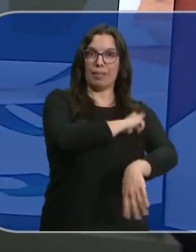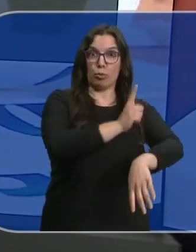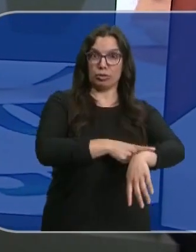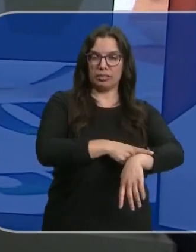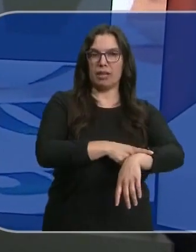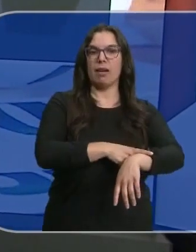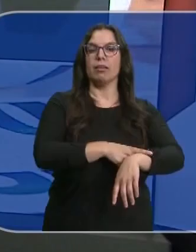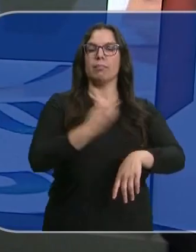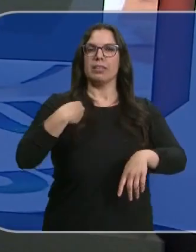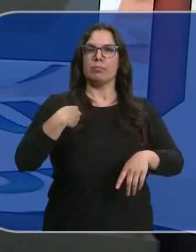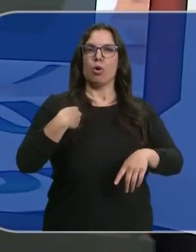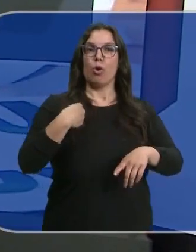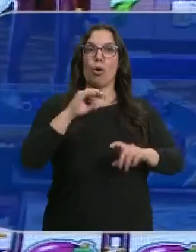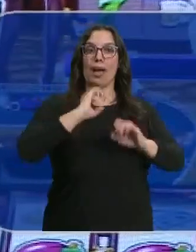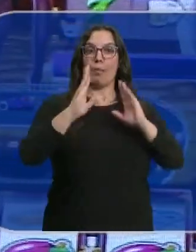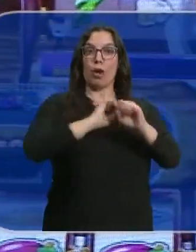juego online era superior.